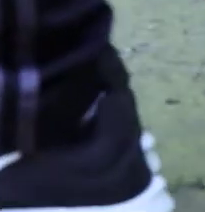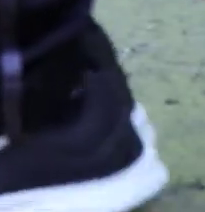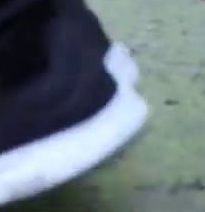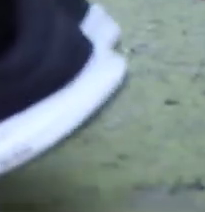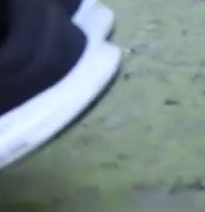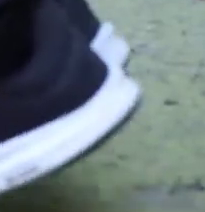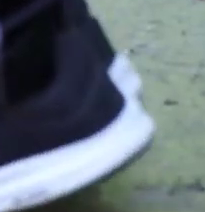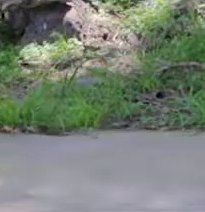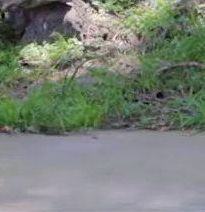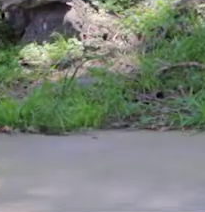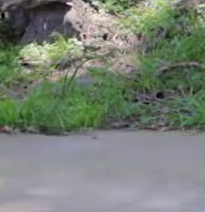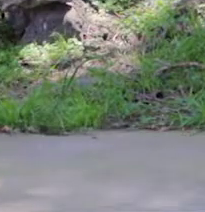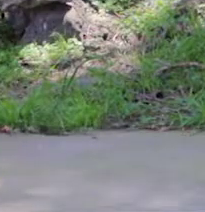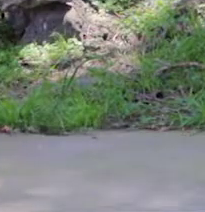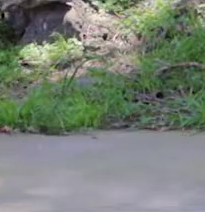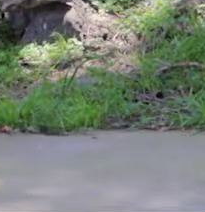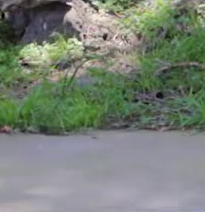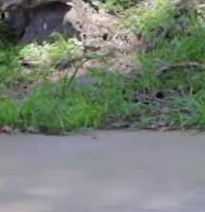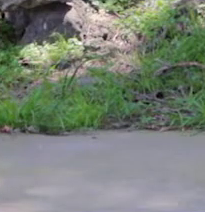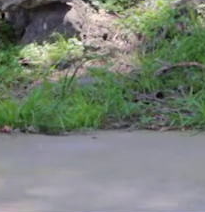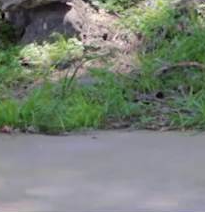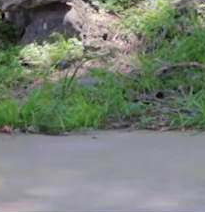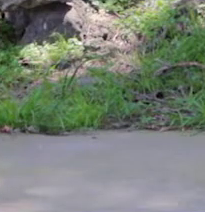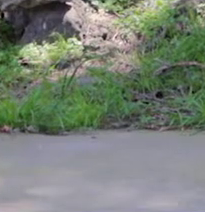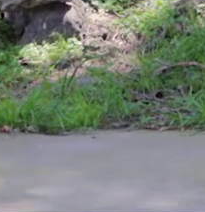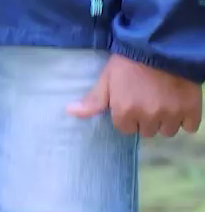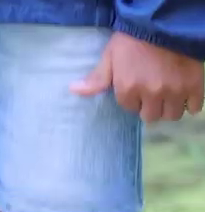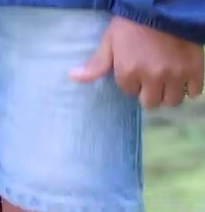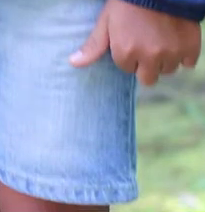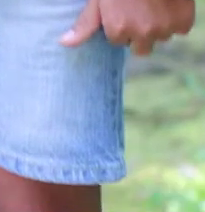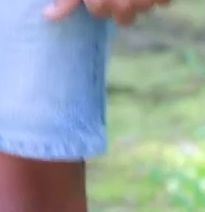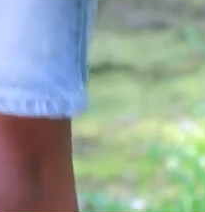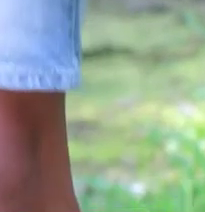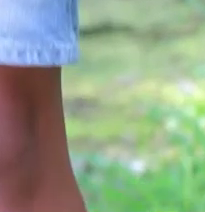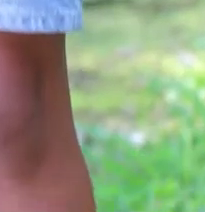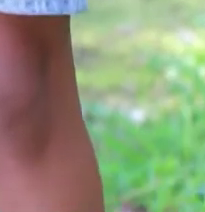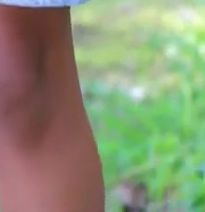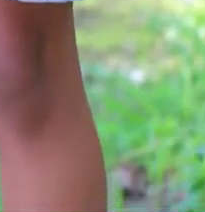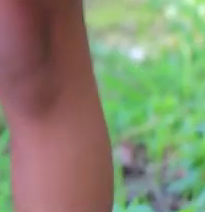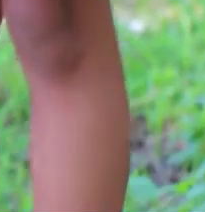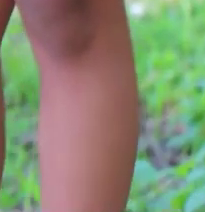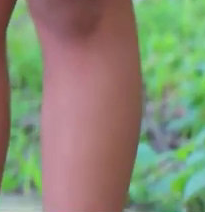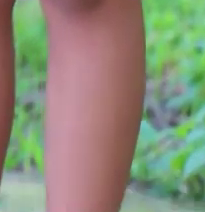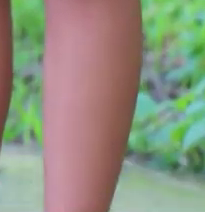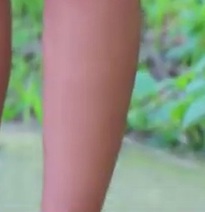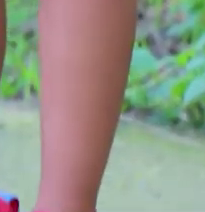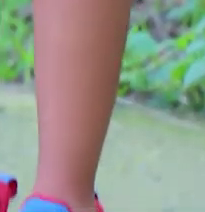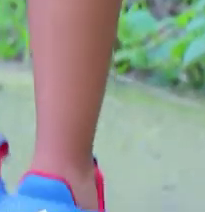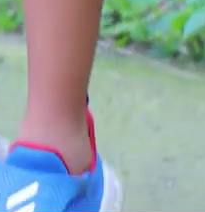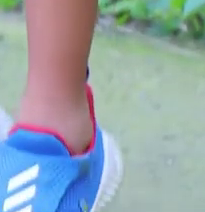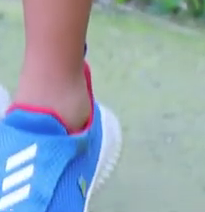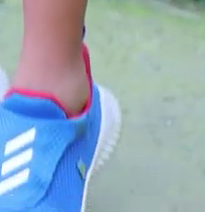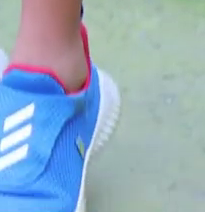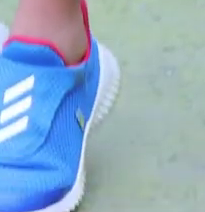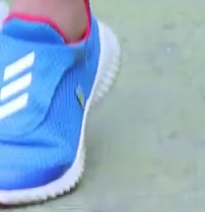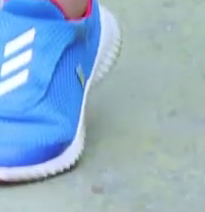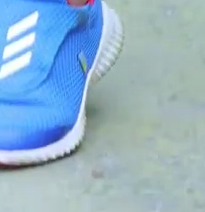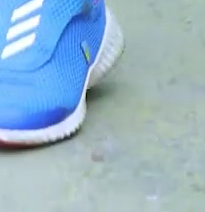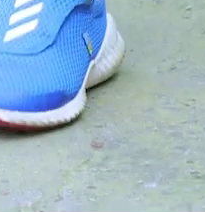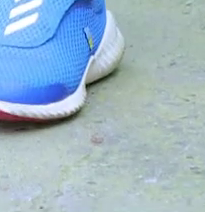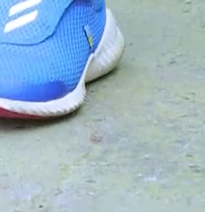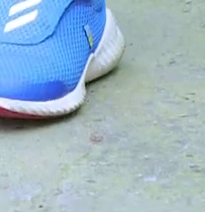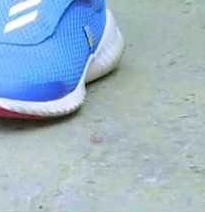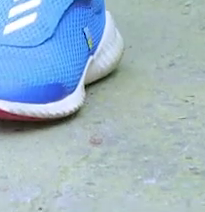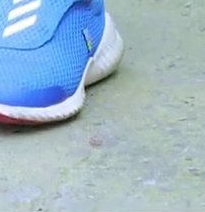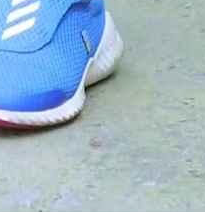derecho, elevar nuestros talones, sin flexión de rodillas, sin flexionar, cuida, no flexionar rodillas,